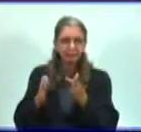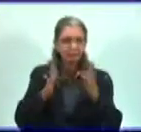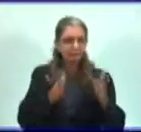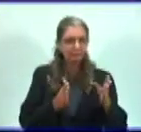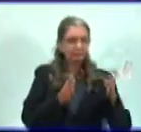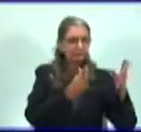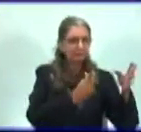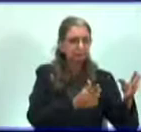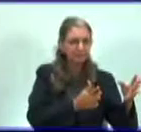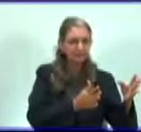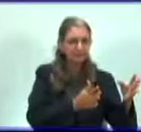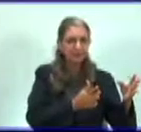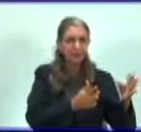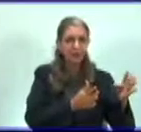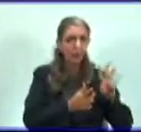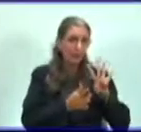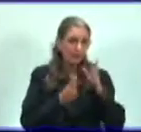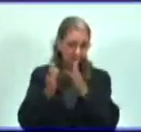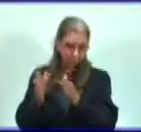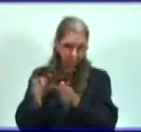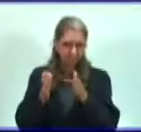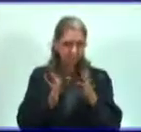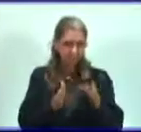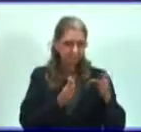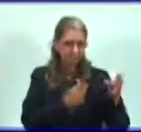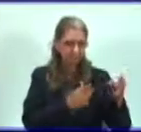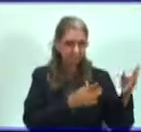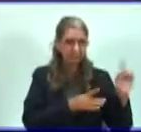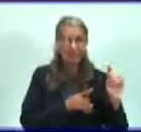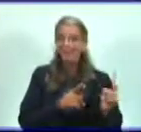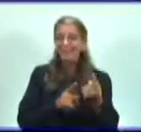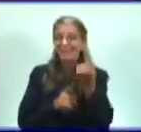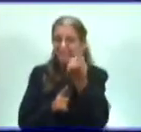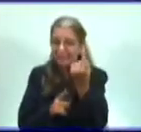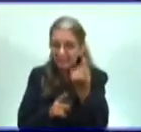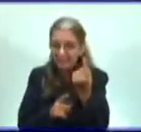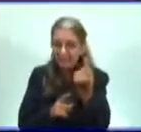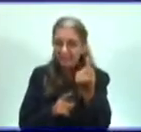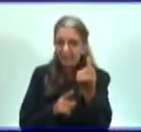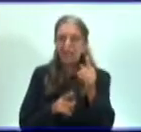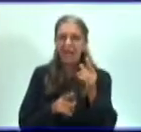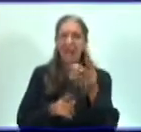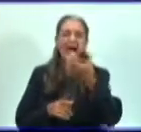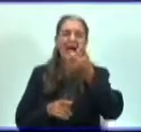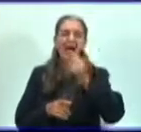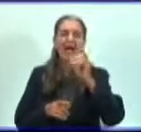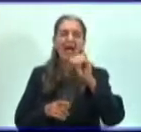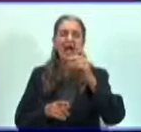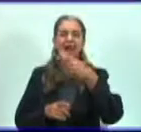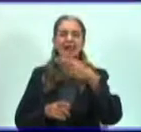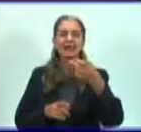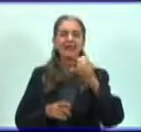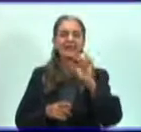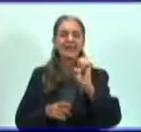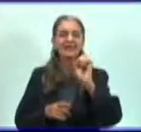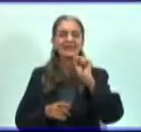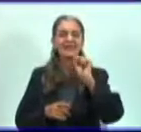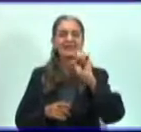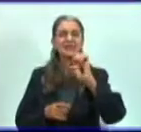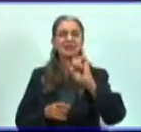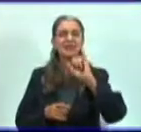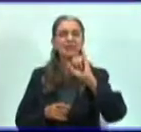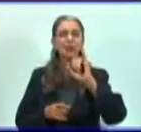primera etapa o fase que recibe el nombre de adhesión, como bien aparece en pantalla.